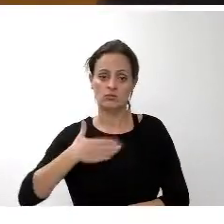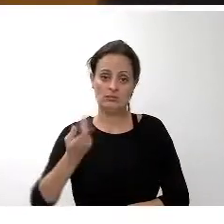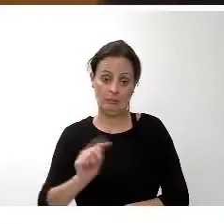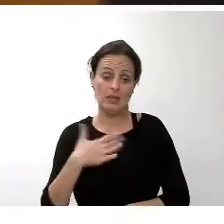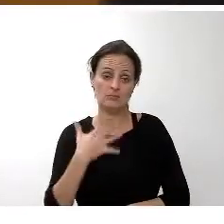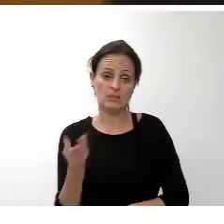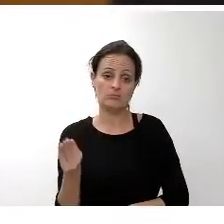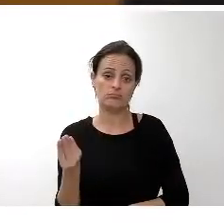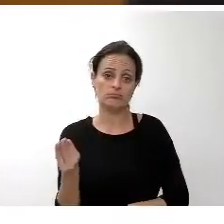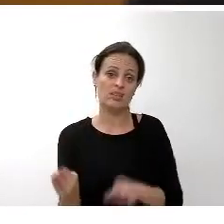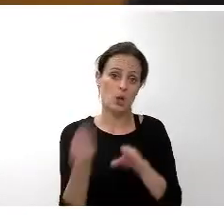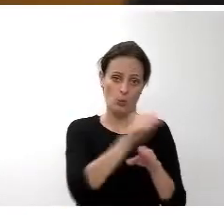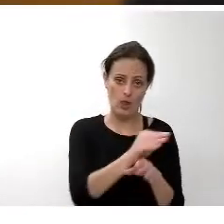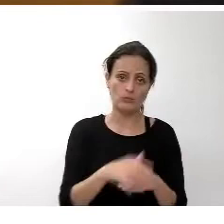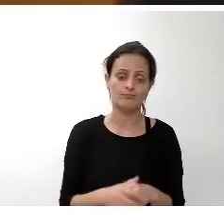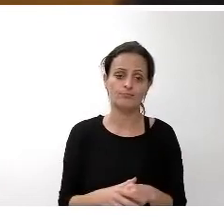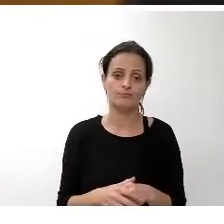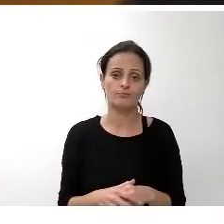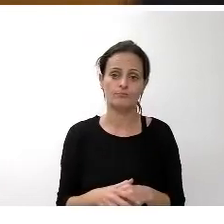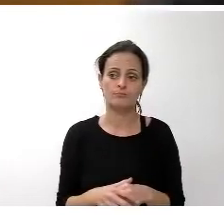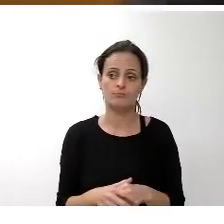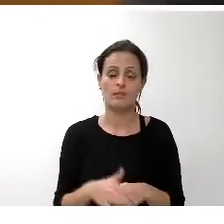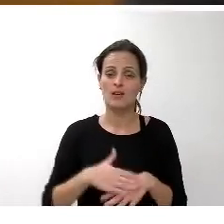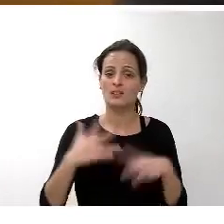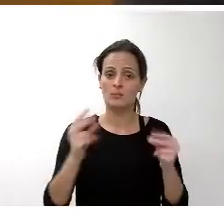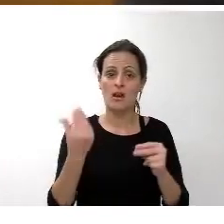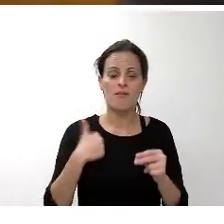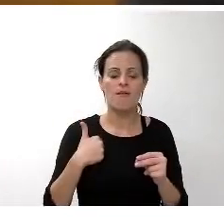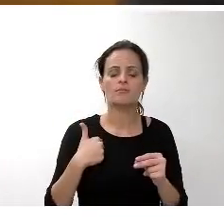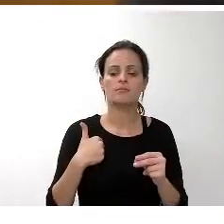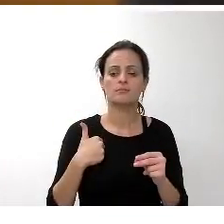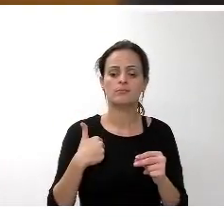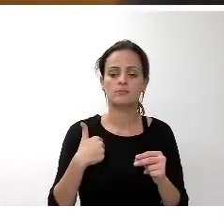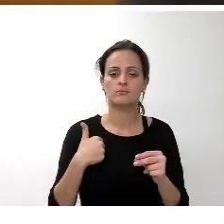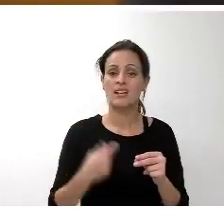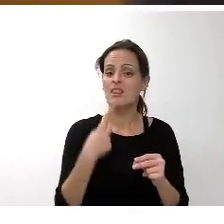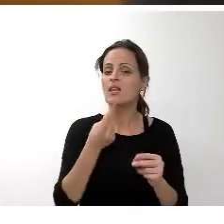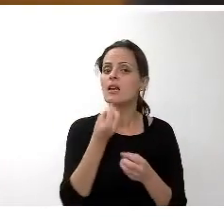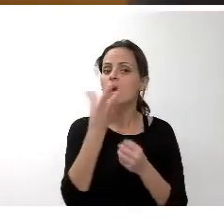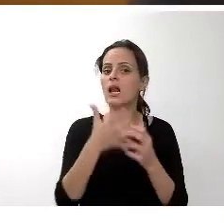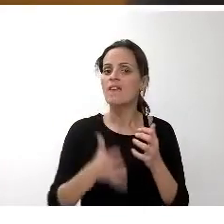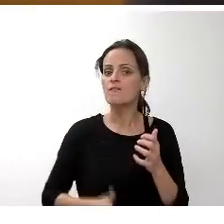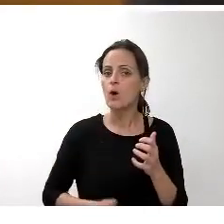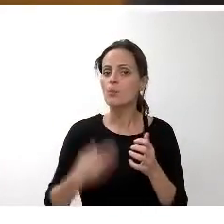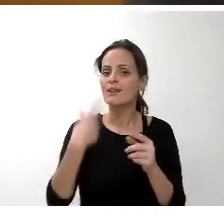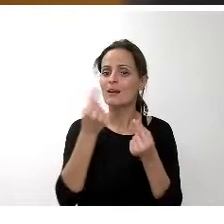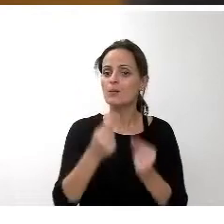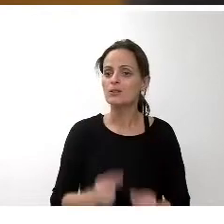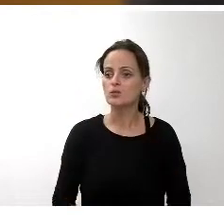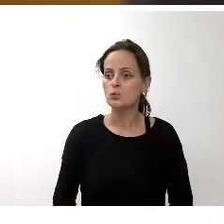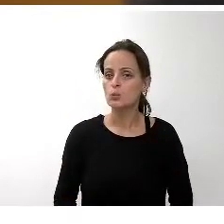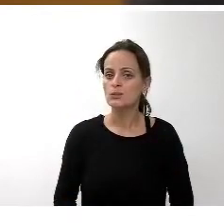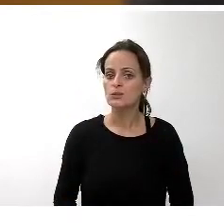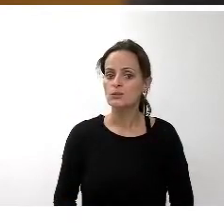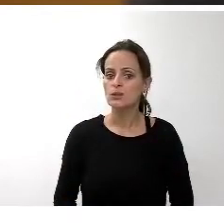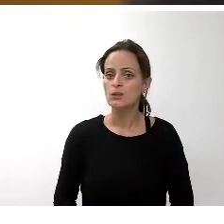incorporado y ya para terminar manifestar que el informe el presupuesto cuenta con un